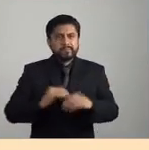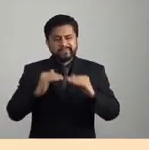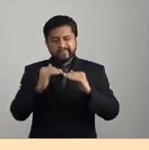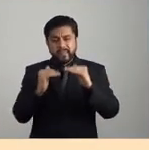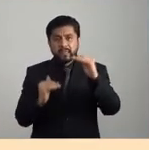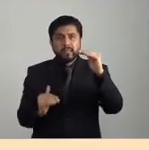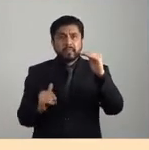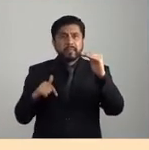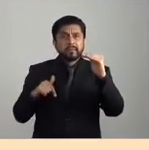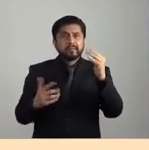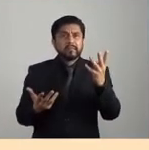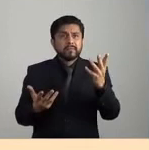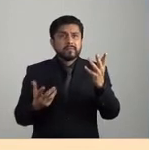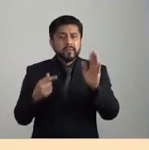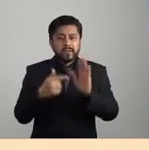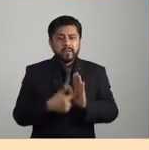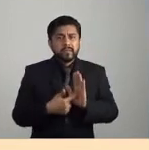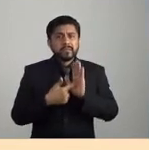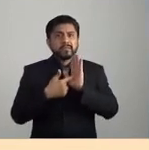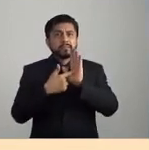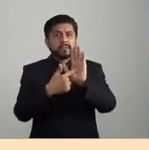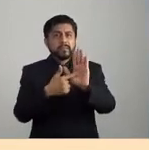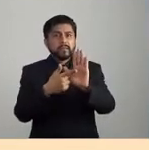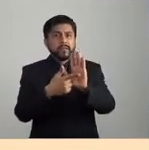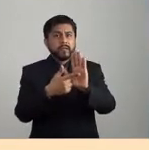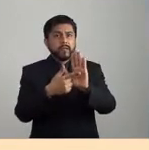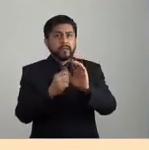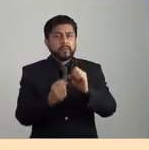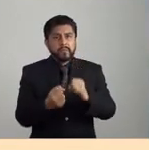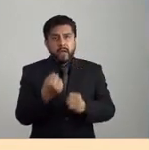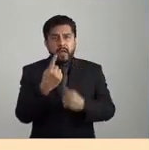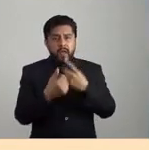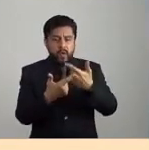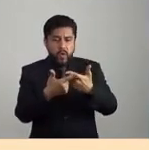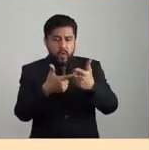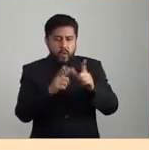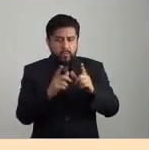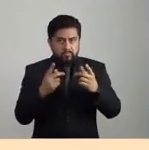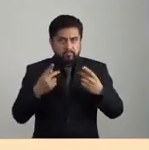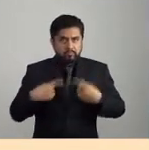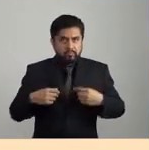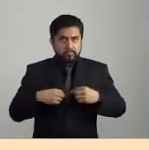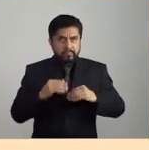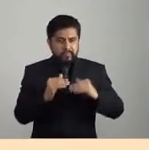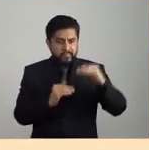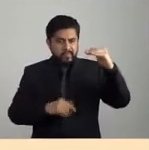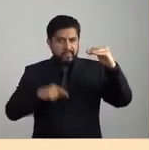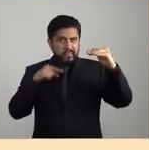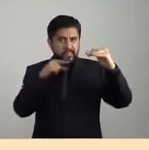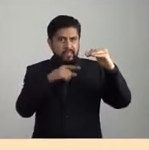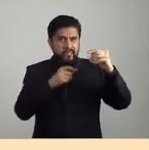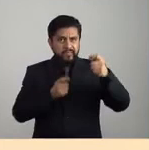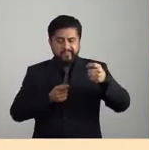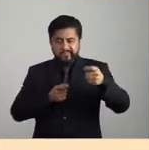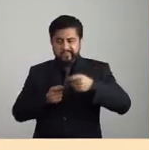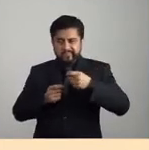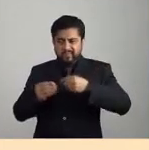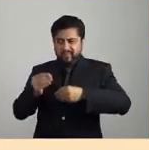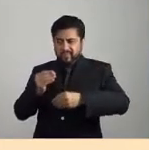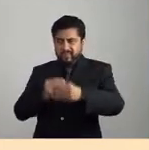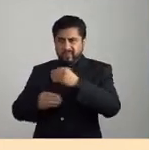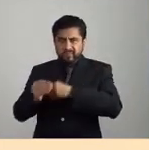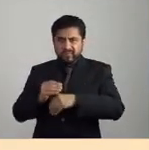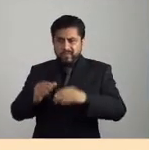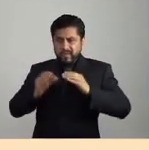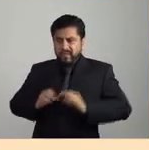evidenciándose estas jerarquías, ¿no?, que han desgarrado los propios cuerpos